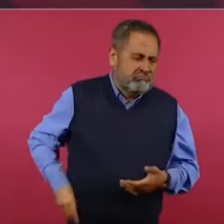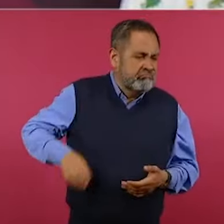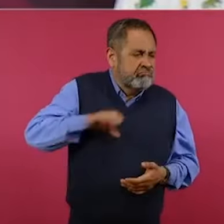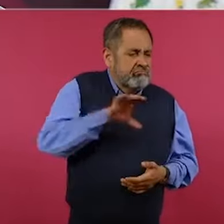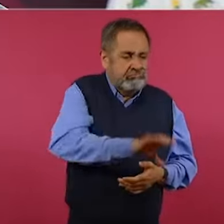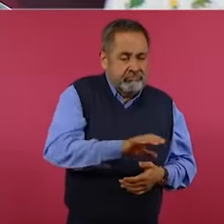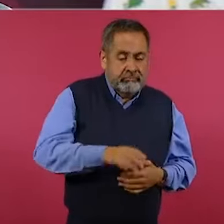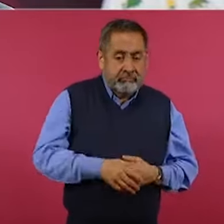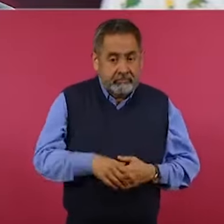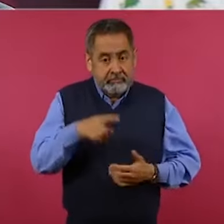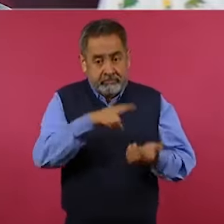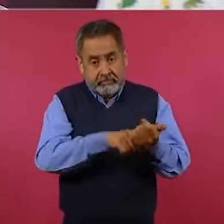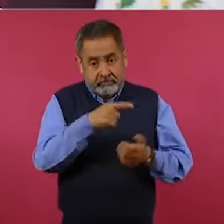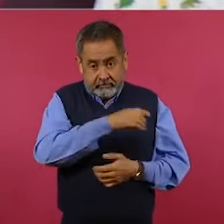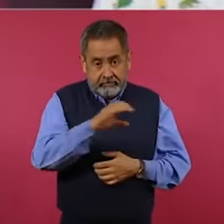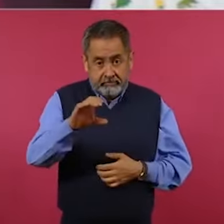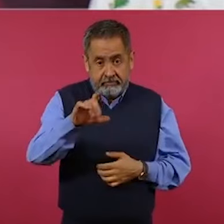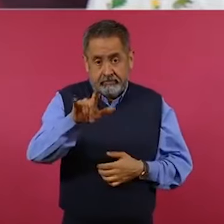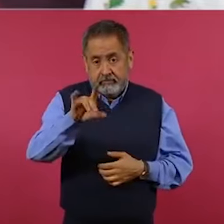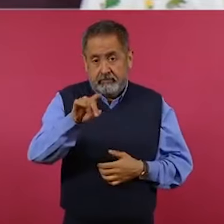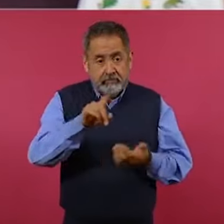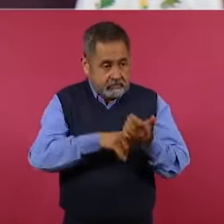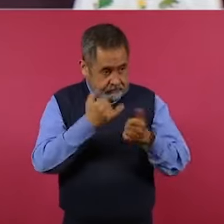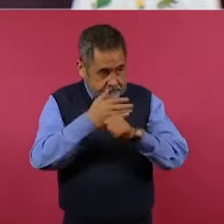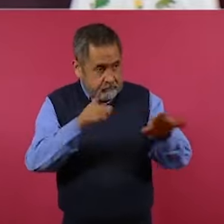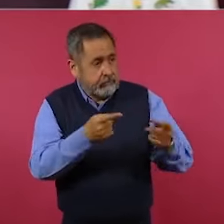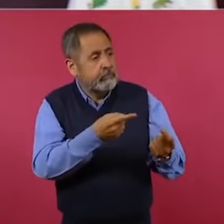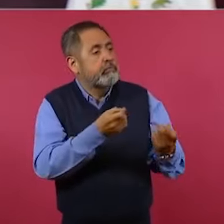Por eso, Claudio tiene que informar. ¿Cuánto?